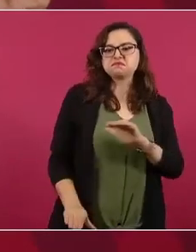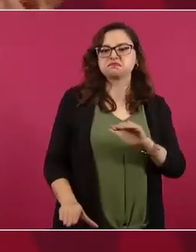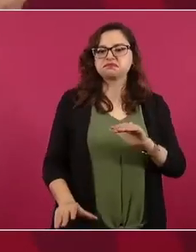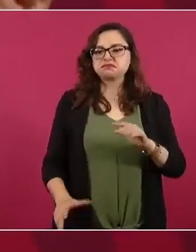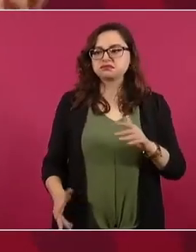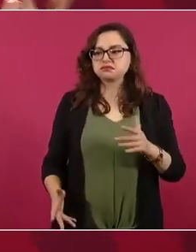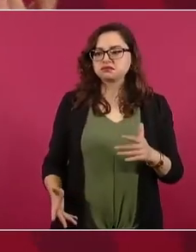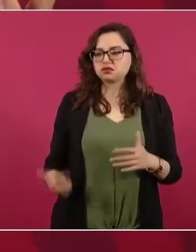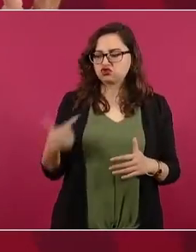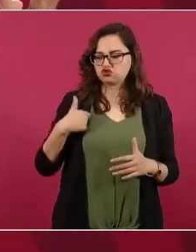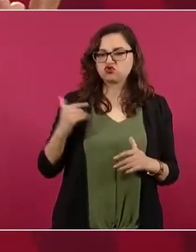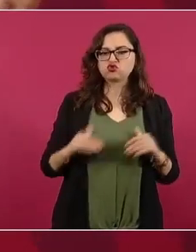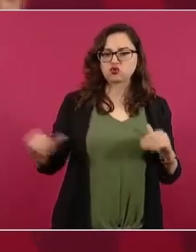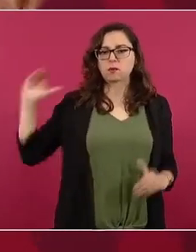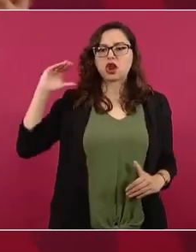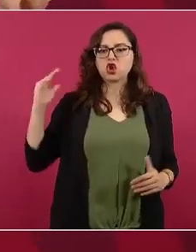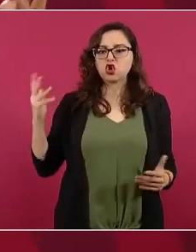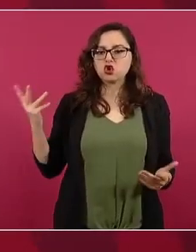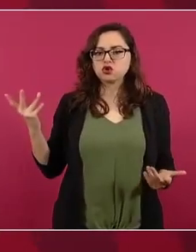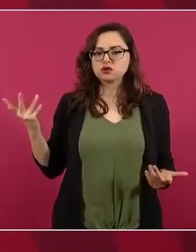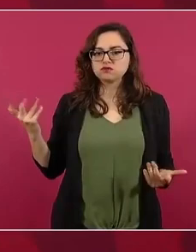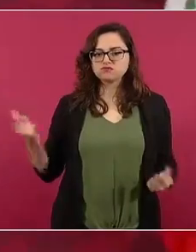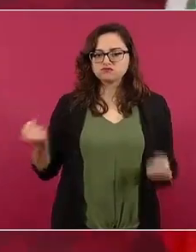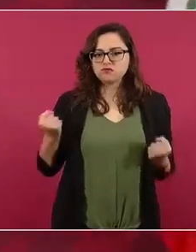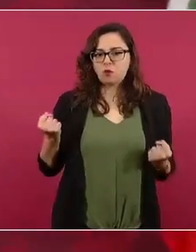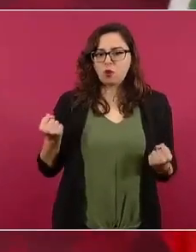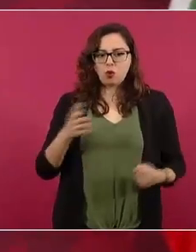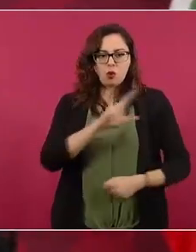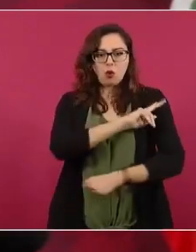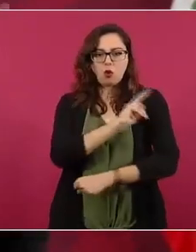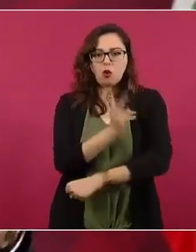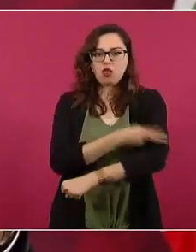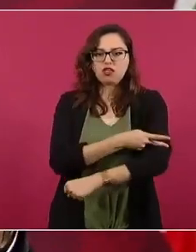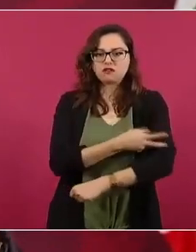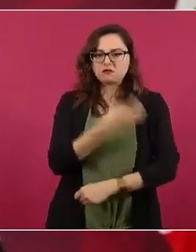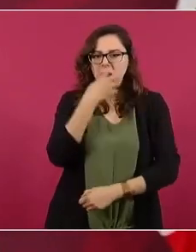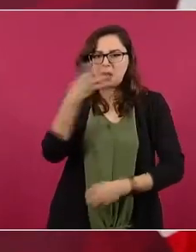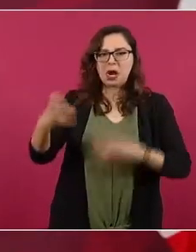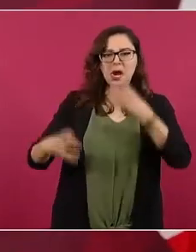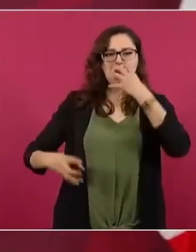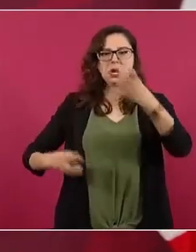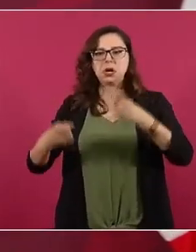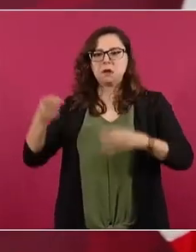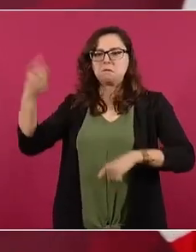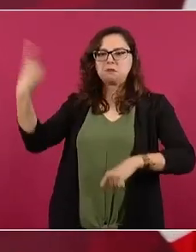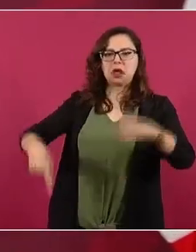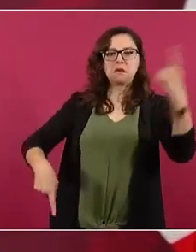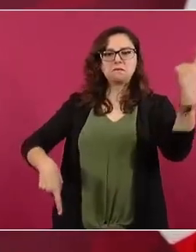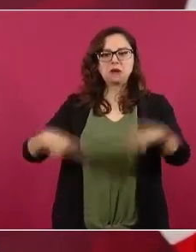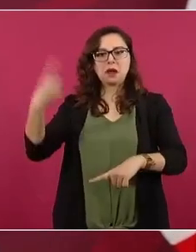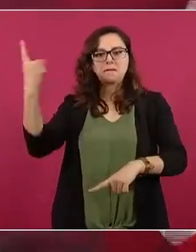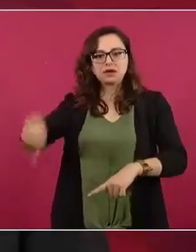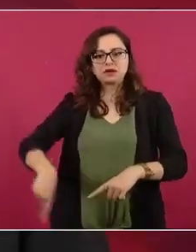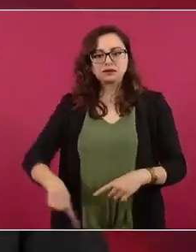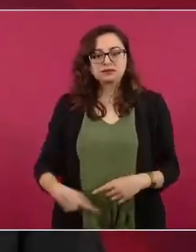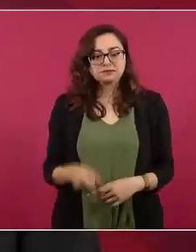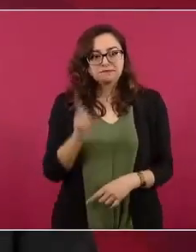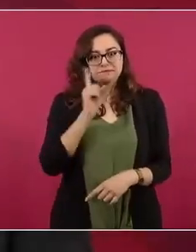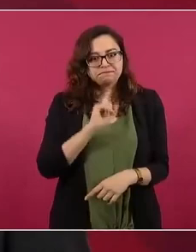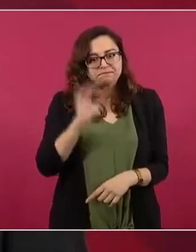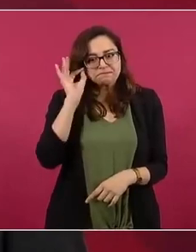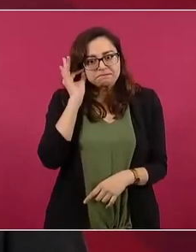sentirse sellos importantes con poder y gritar a las trabajadoras